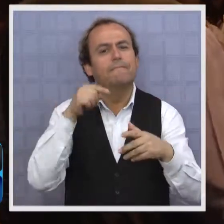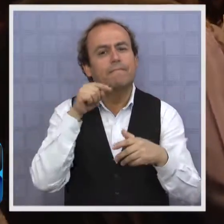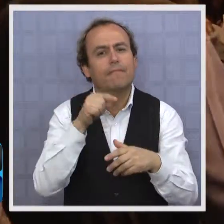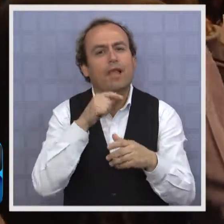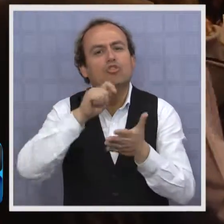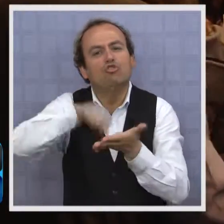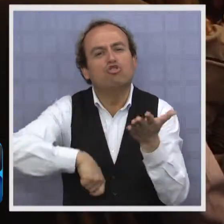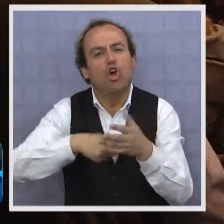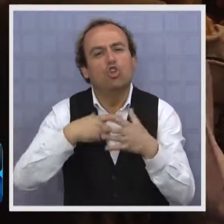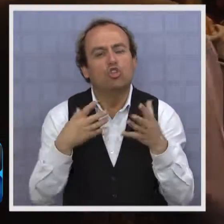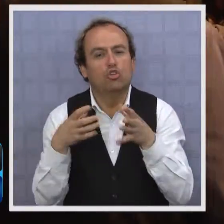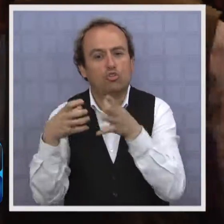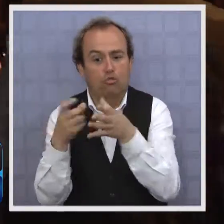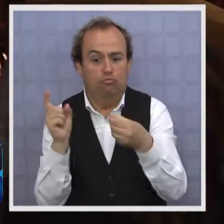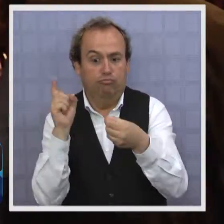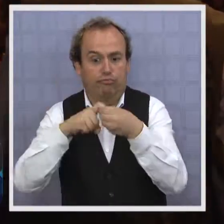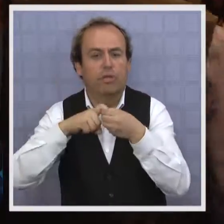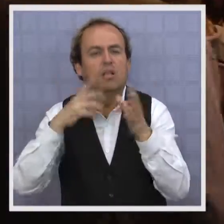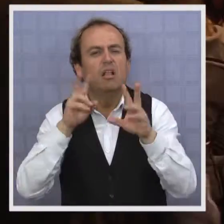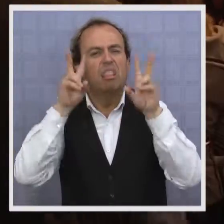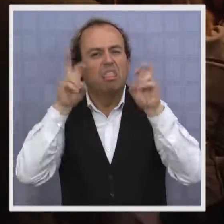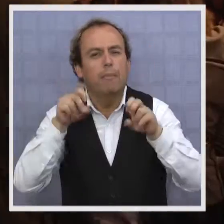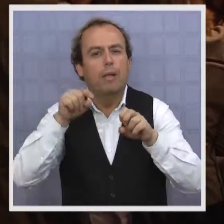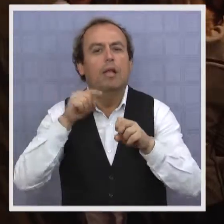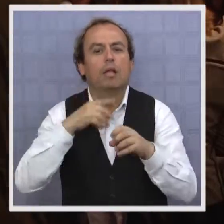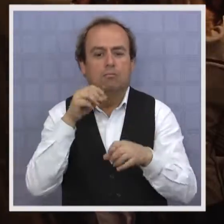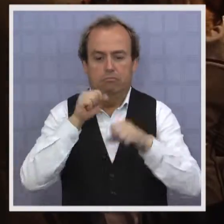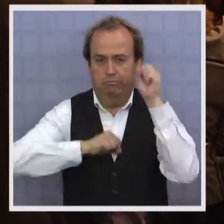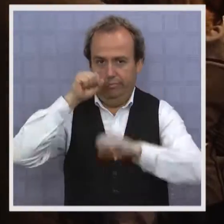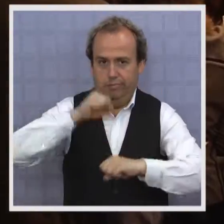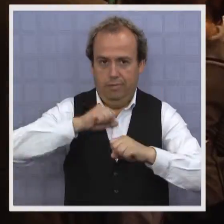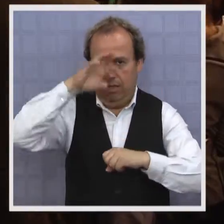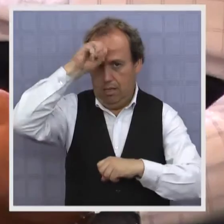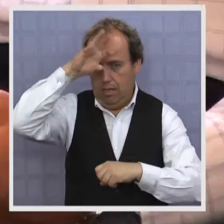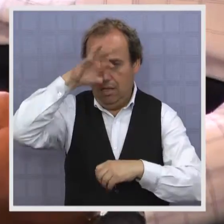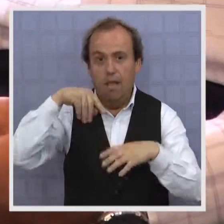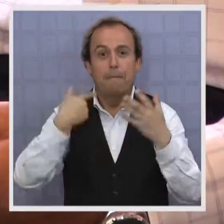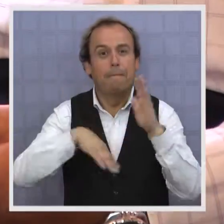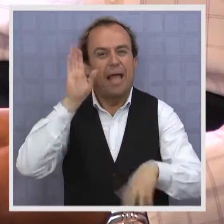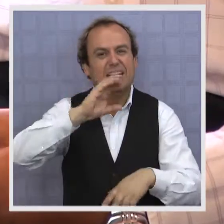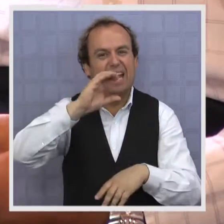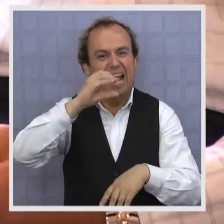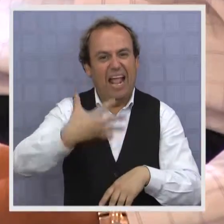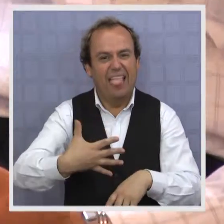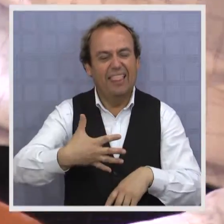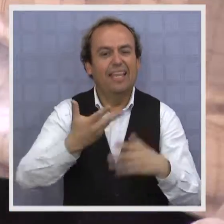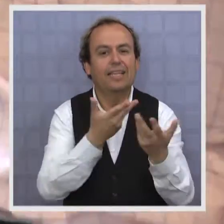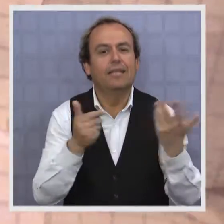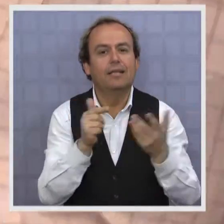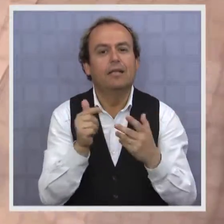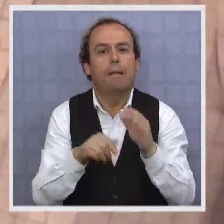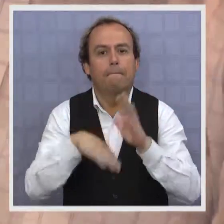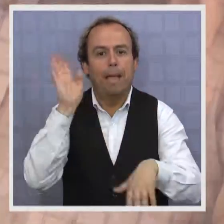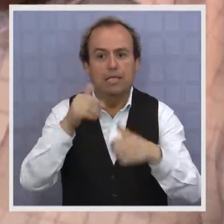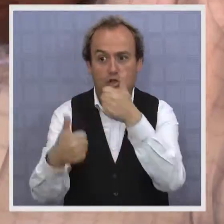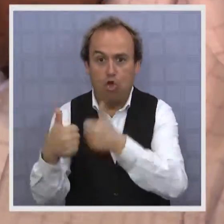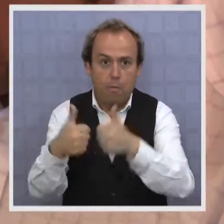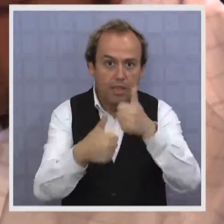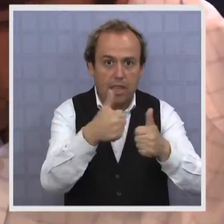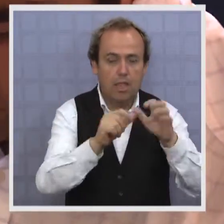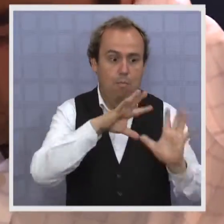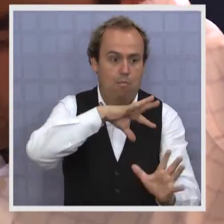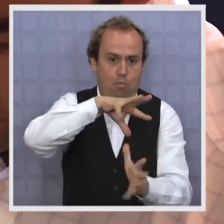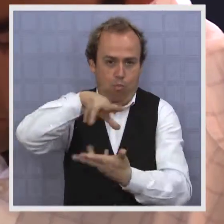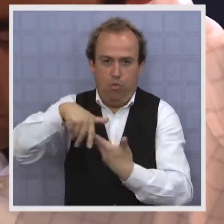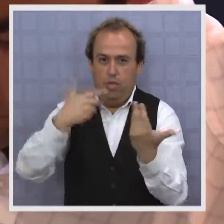socios, estamos muy vinculados con todo lo que tiene que ver la industria minera, una de cuyas principales características tiene que ver con el alto nivel de competencia que tiene a nivel